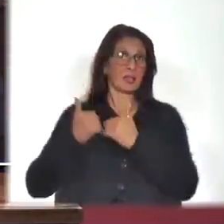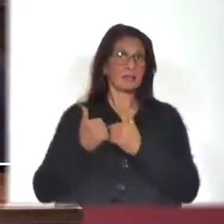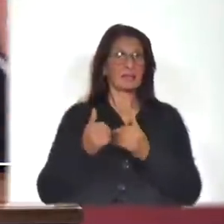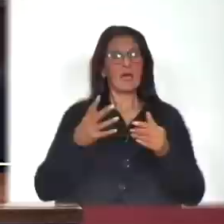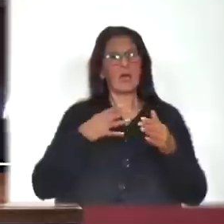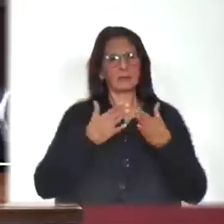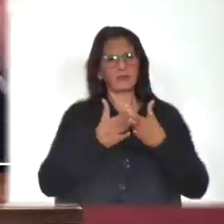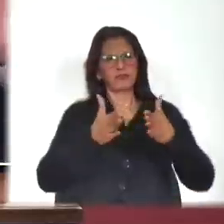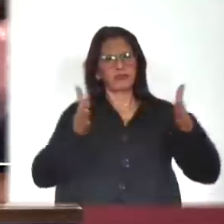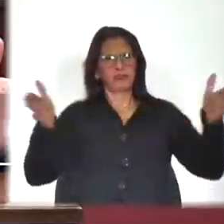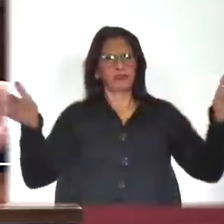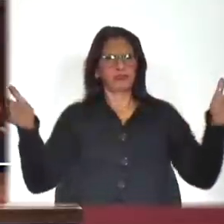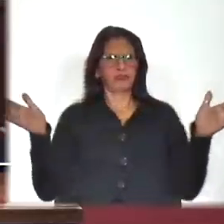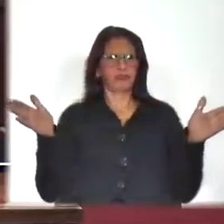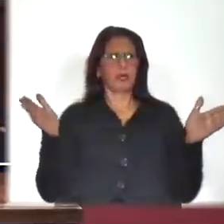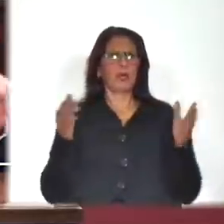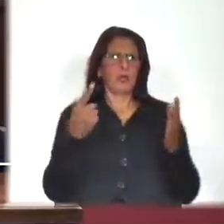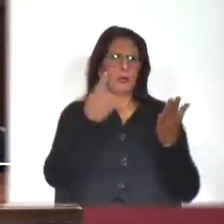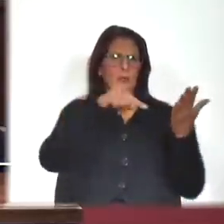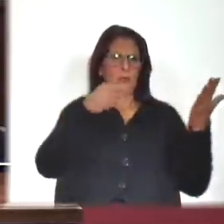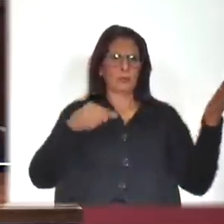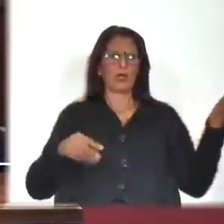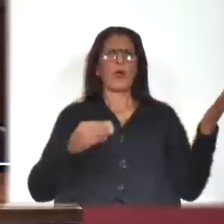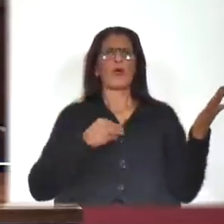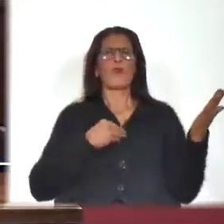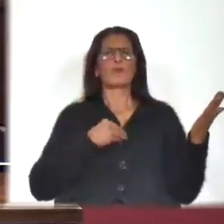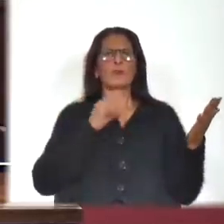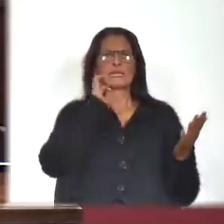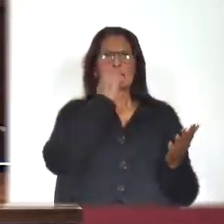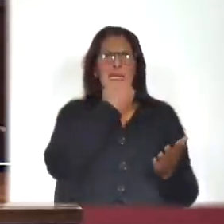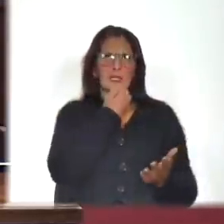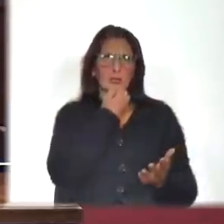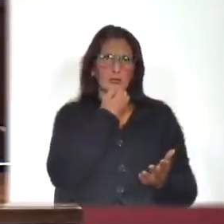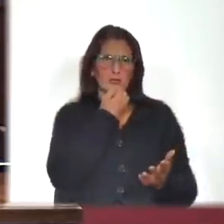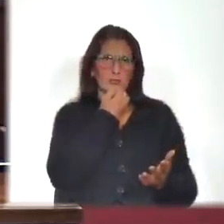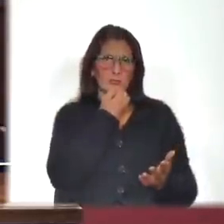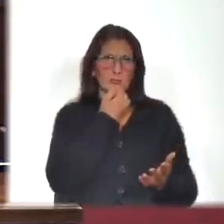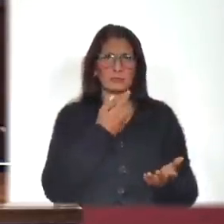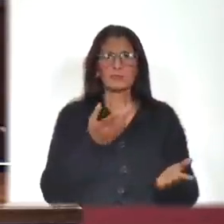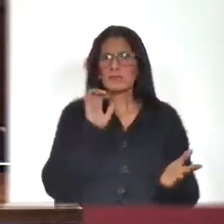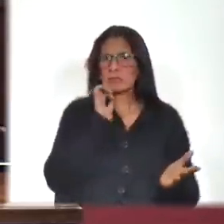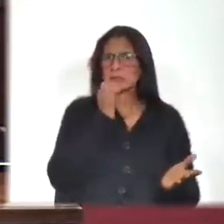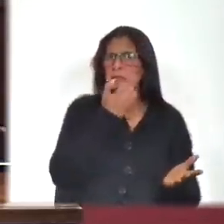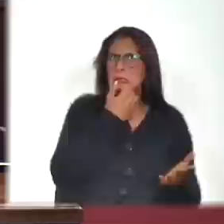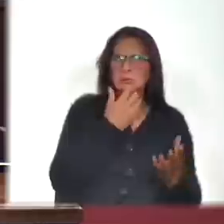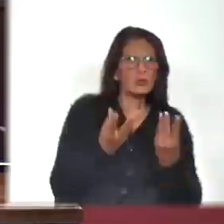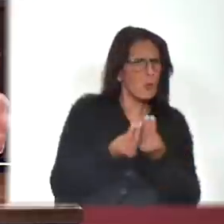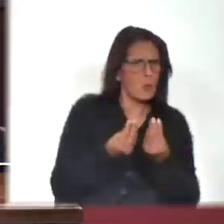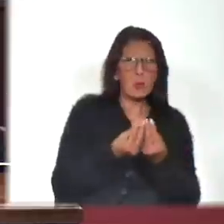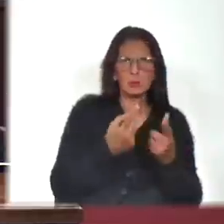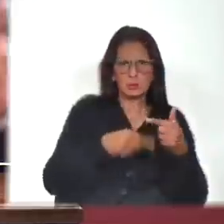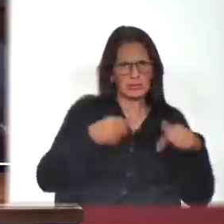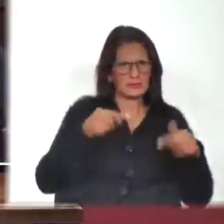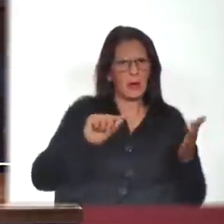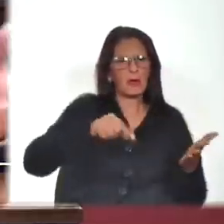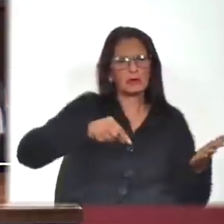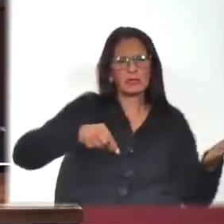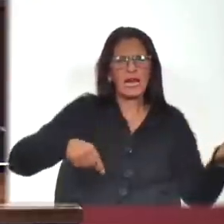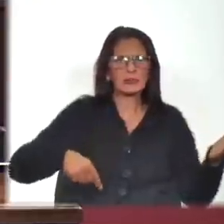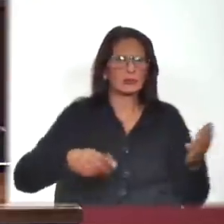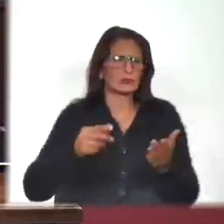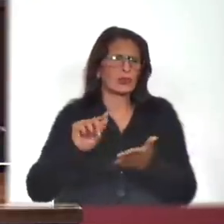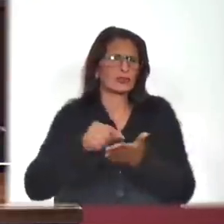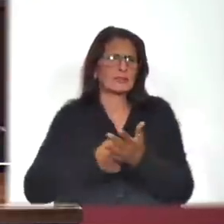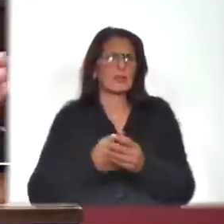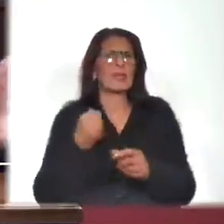un amplísimo elenco de casos confidenciales y reservados. Han sido confidenciales y reservados contratos de enorme importancia